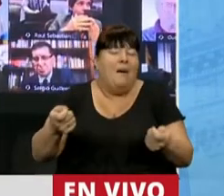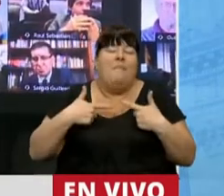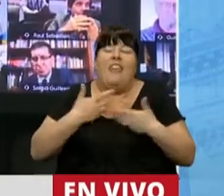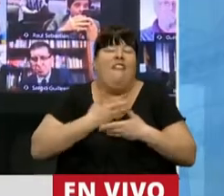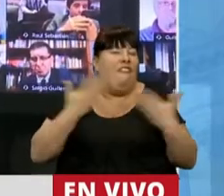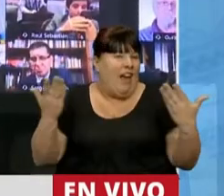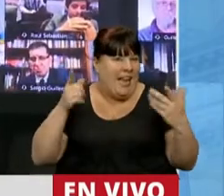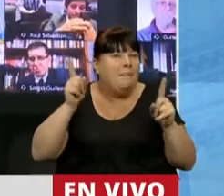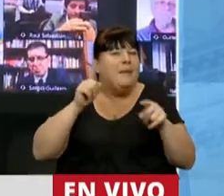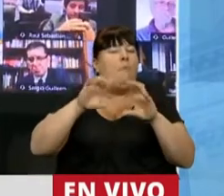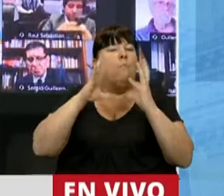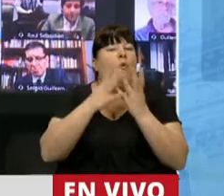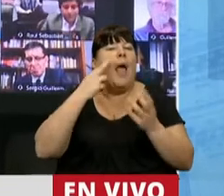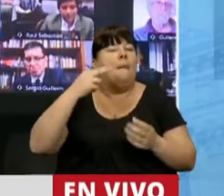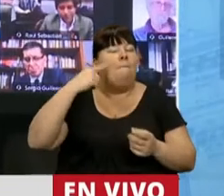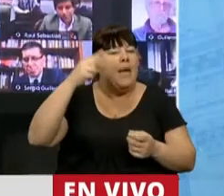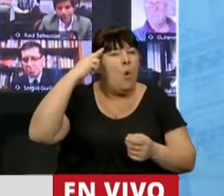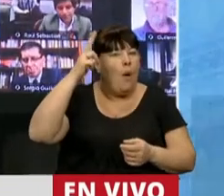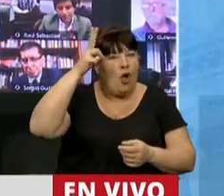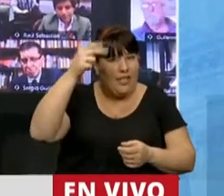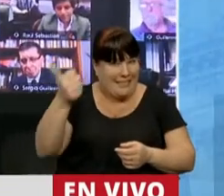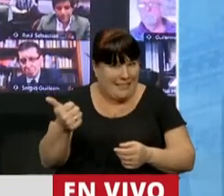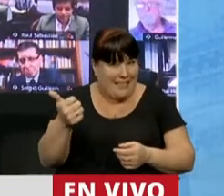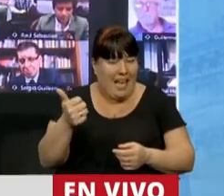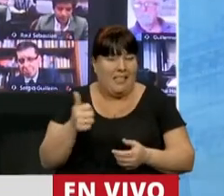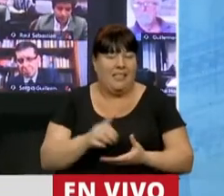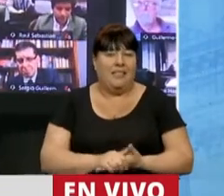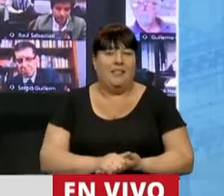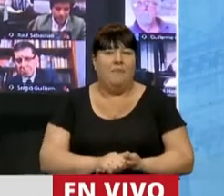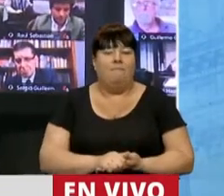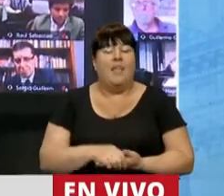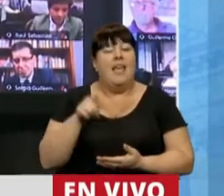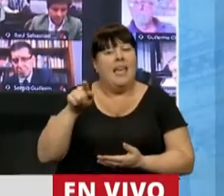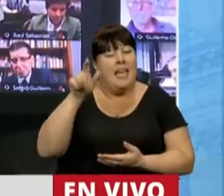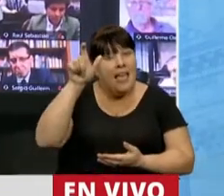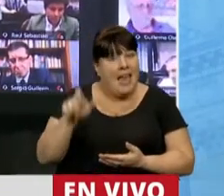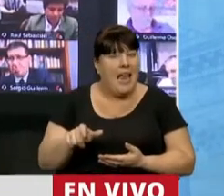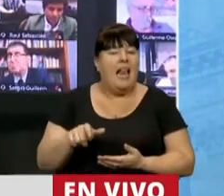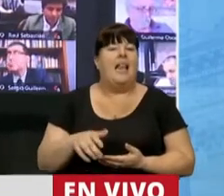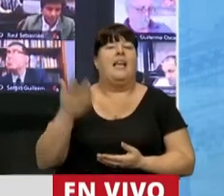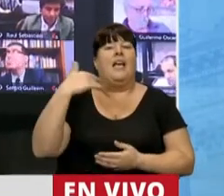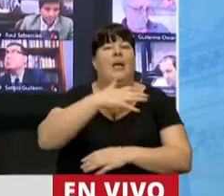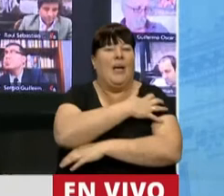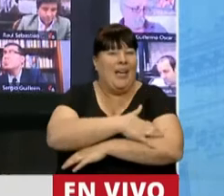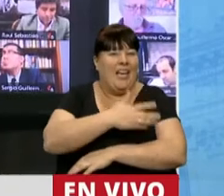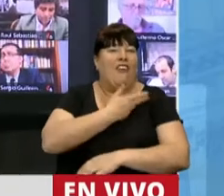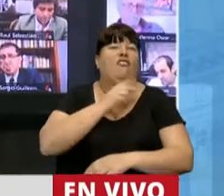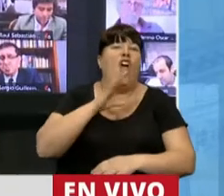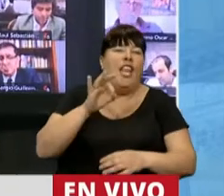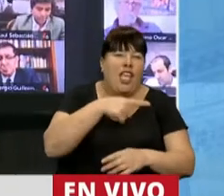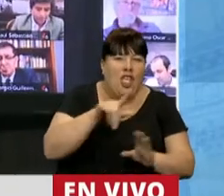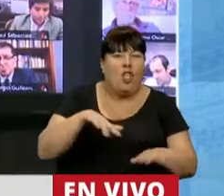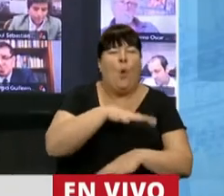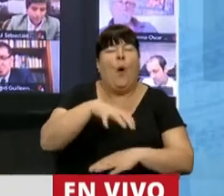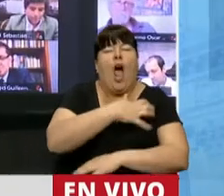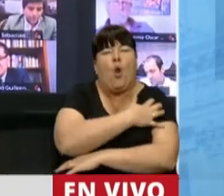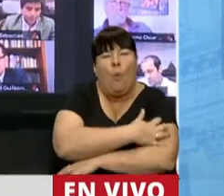mucha felicidad en ese Mundial de 86, donde él, que había salido de Villa Fiorito, de